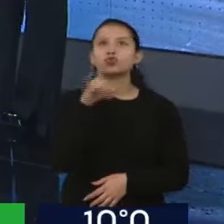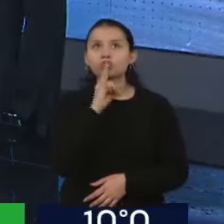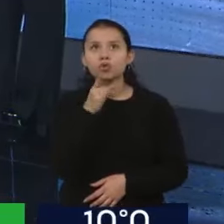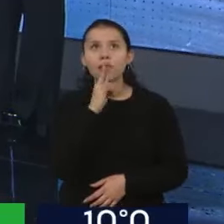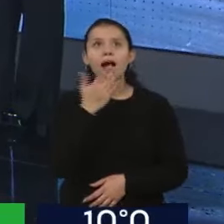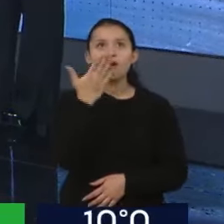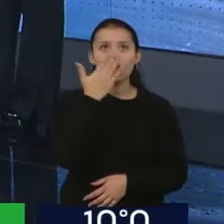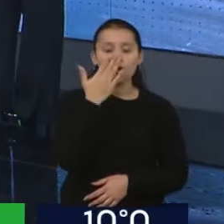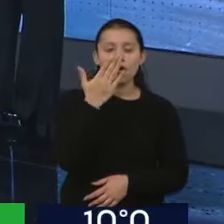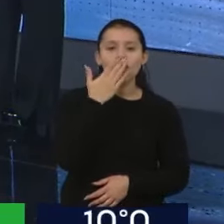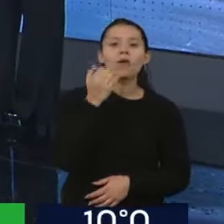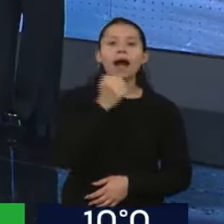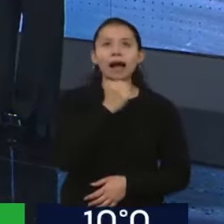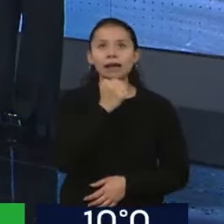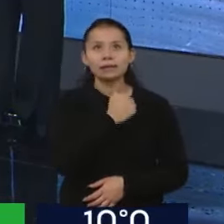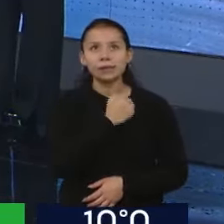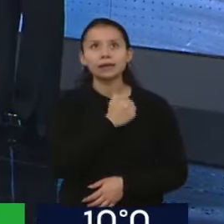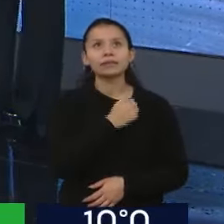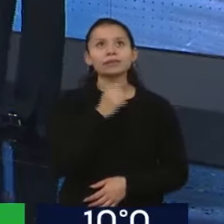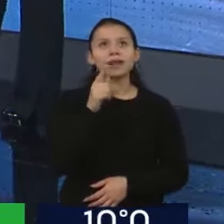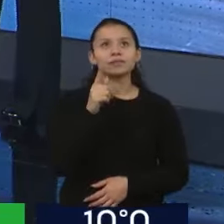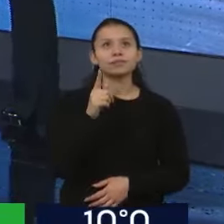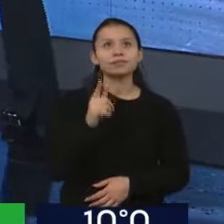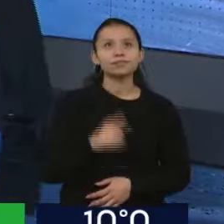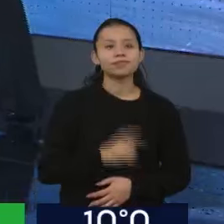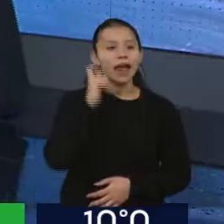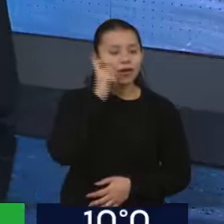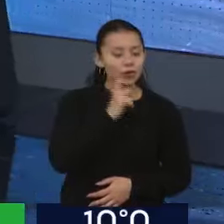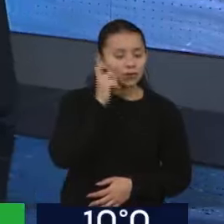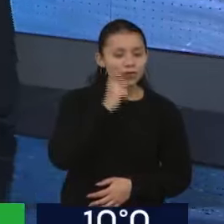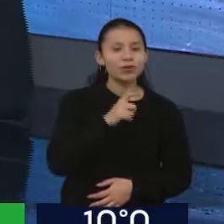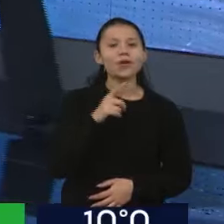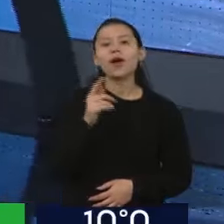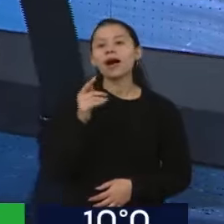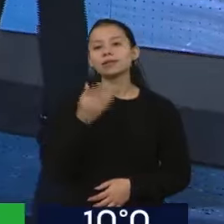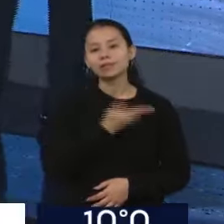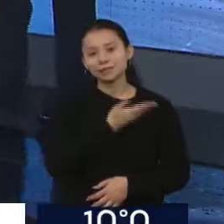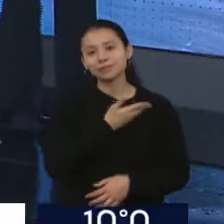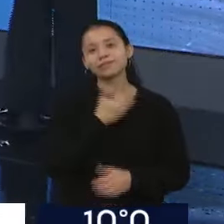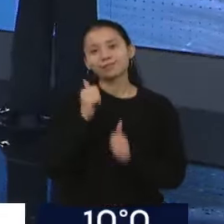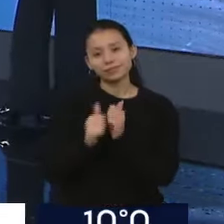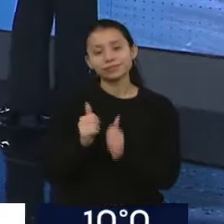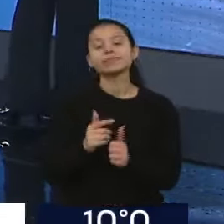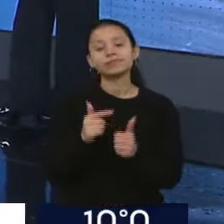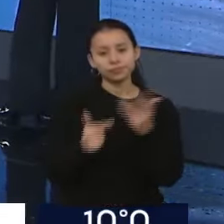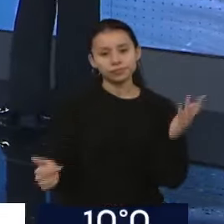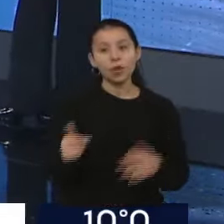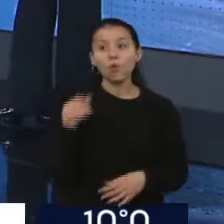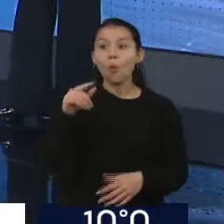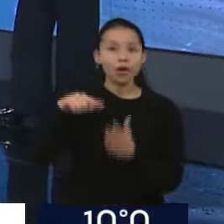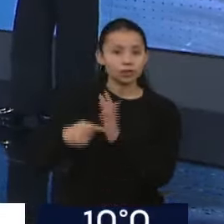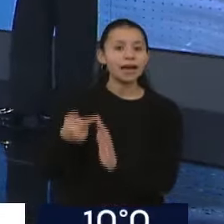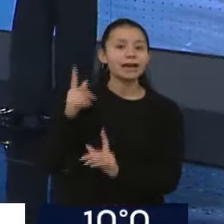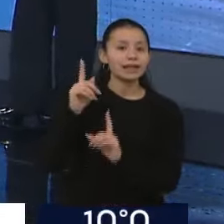Catamarca, La Rioja, Santiago del Estero, Santa Fe, algunas zonas de Buenos Aires, más de mil estaciones de